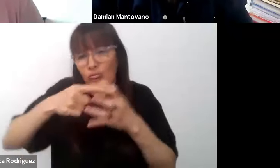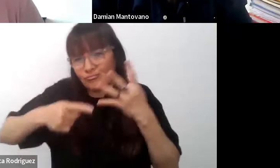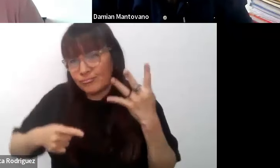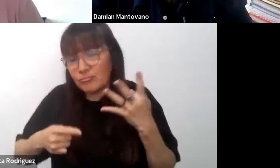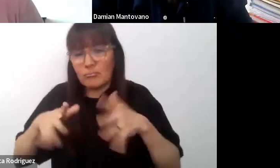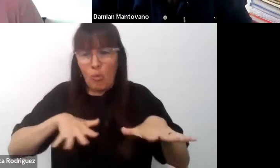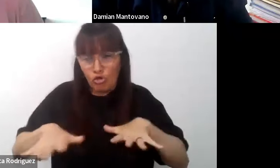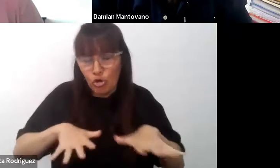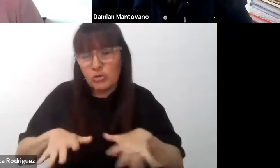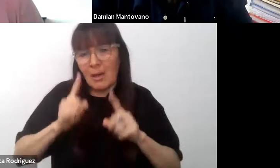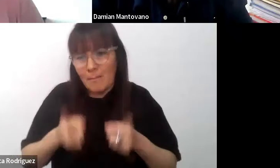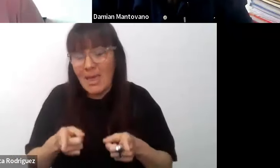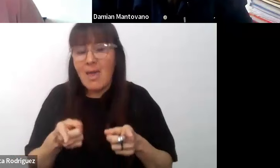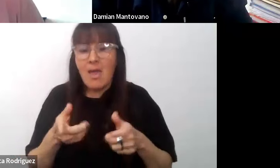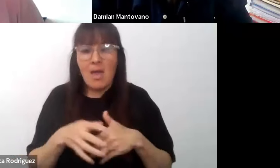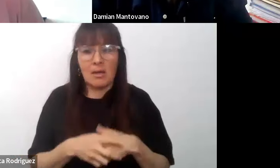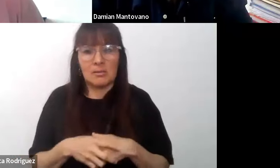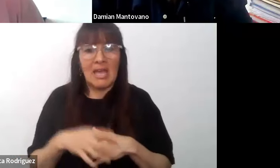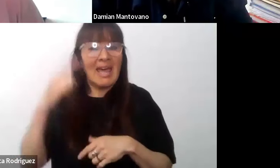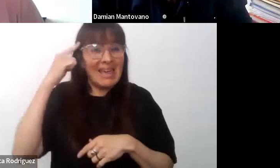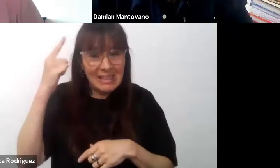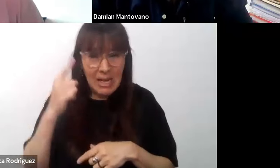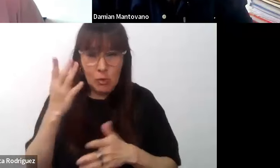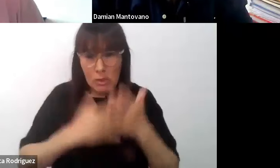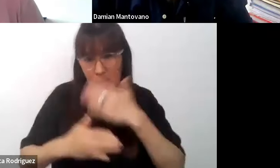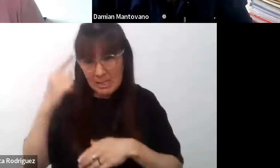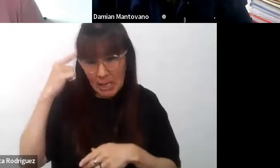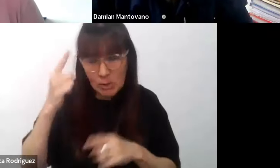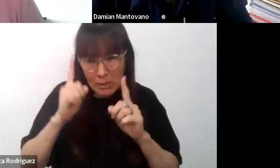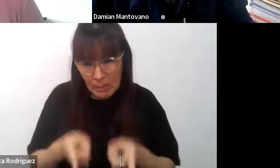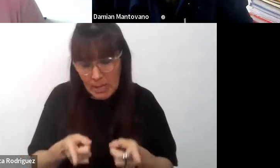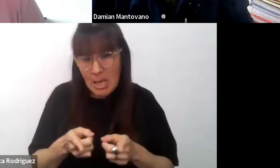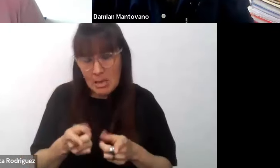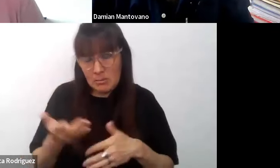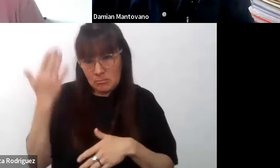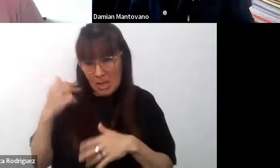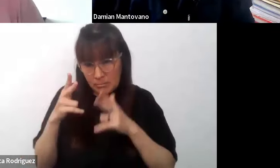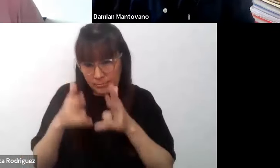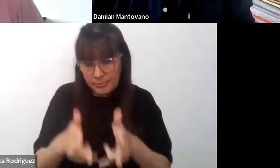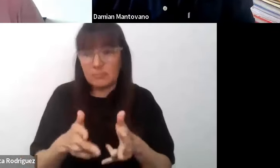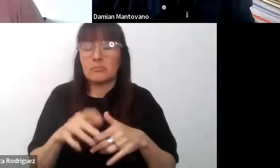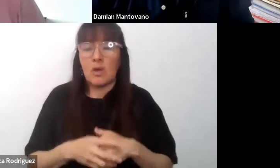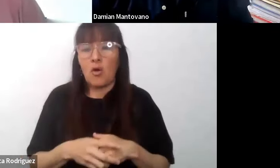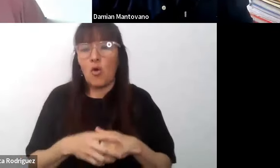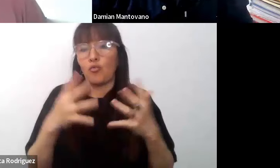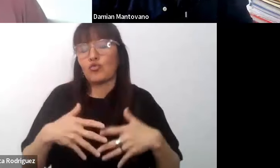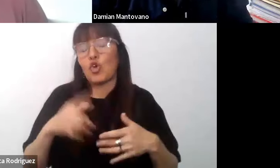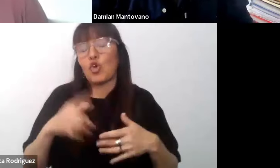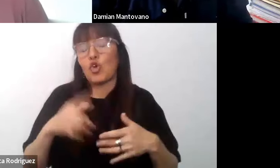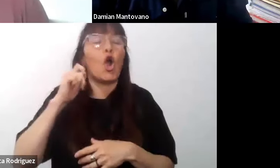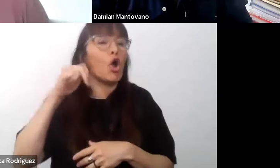la deficiencia intelectual, lo que hablamos, lo que decimos de funciones cognitivas en Francia,